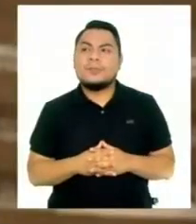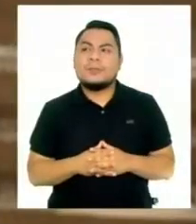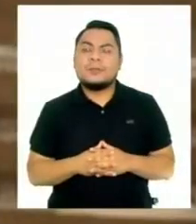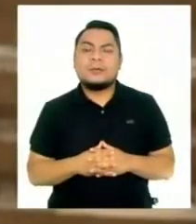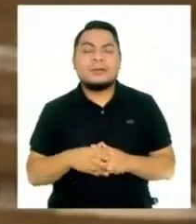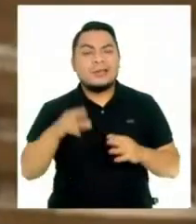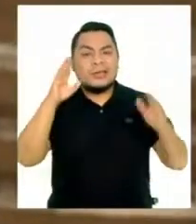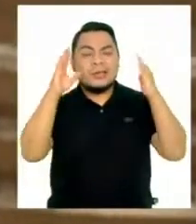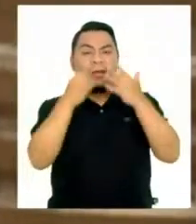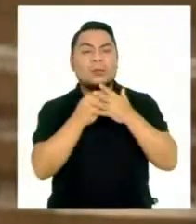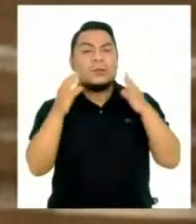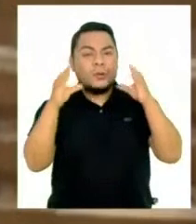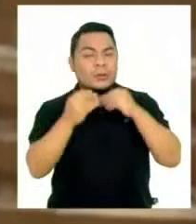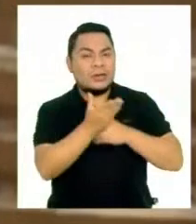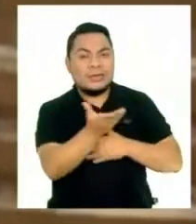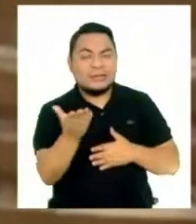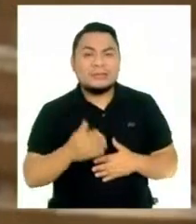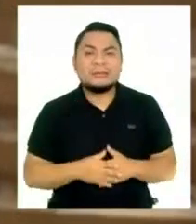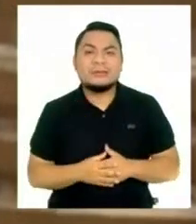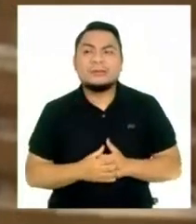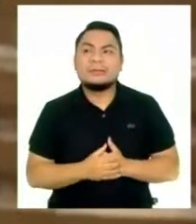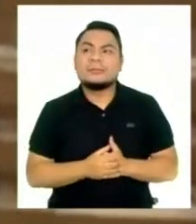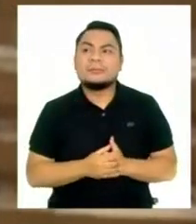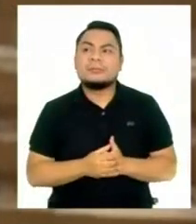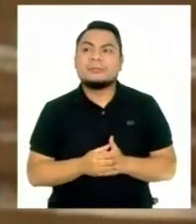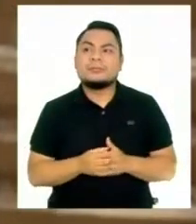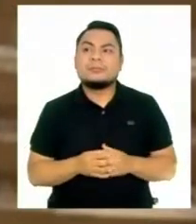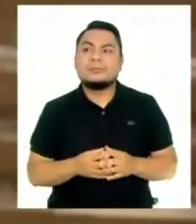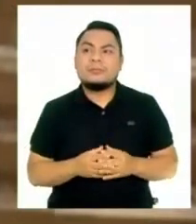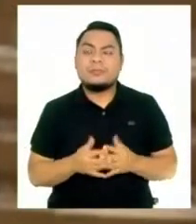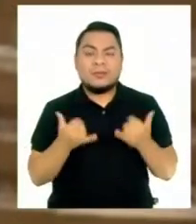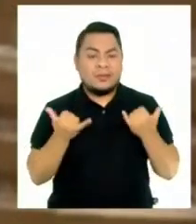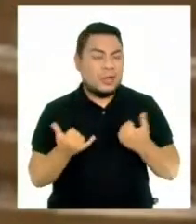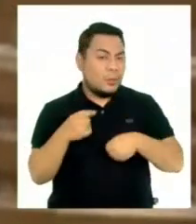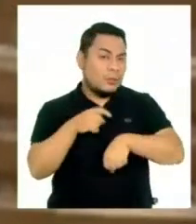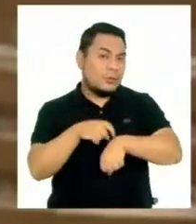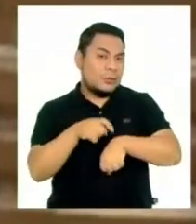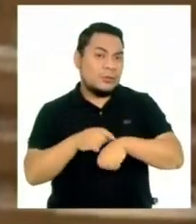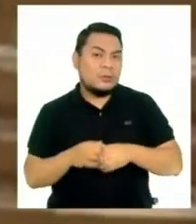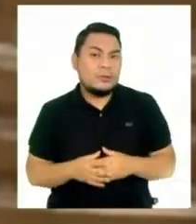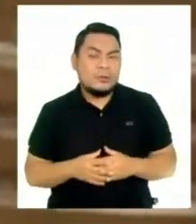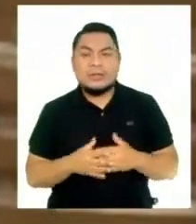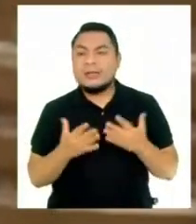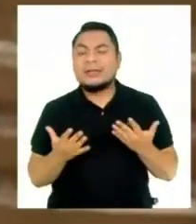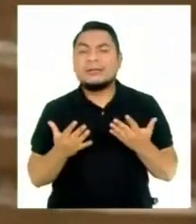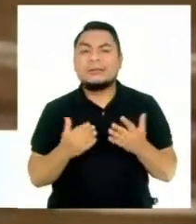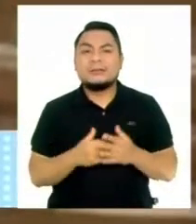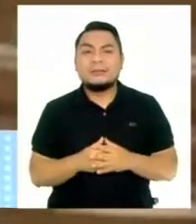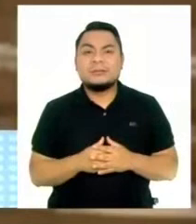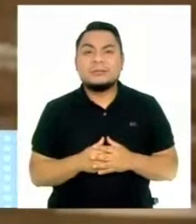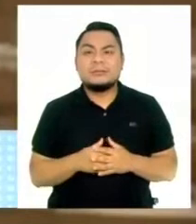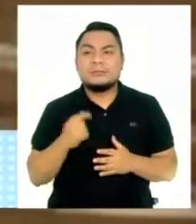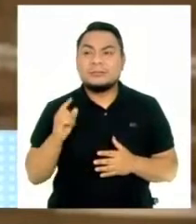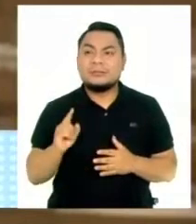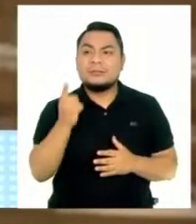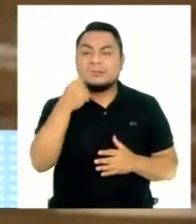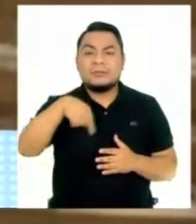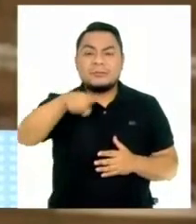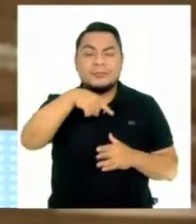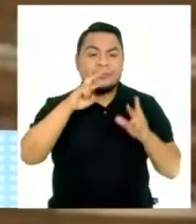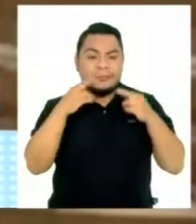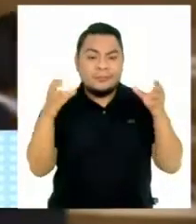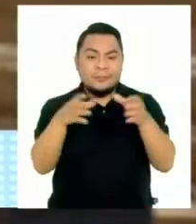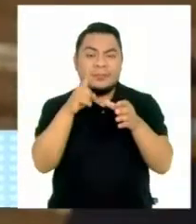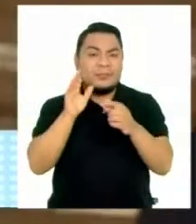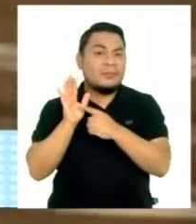Carla Enrique, ¿cómo están? Muy buenas noches. En estos momentos es una primera medición de esfuerzos en lo que